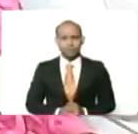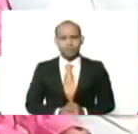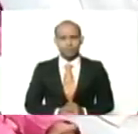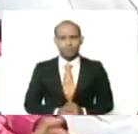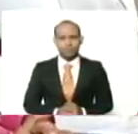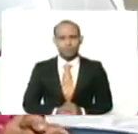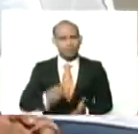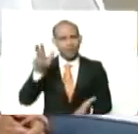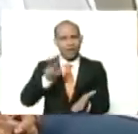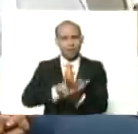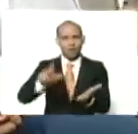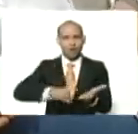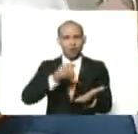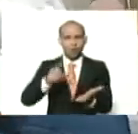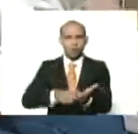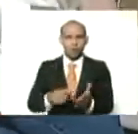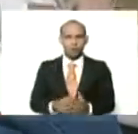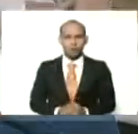Laya, aprobado,